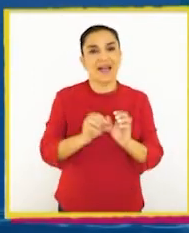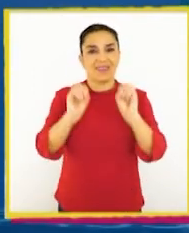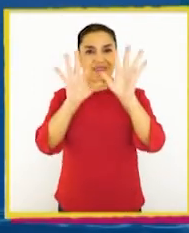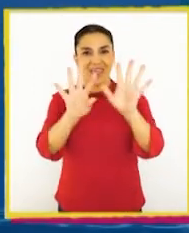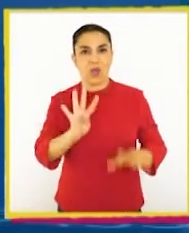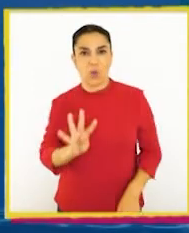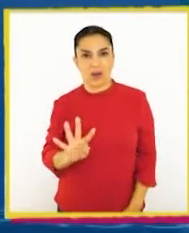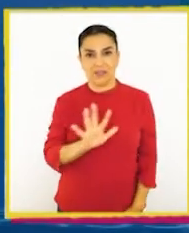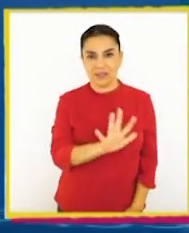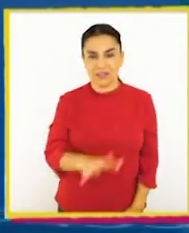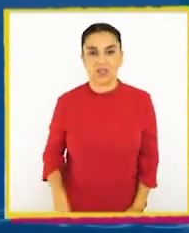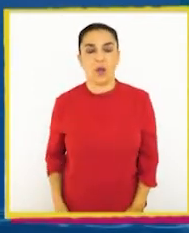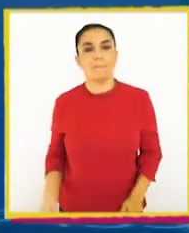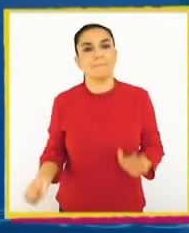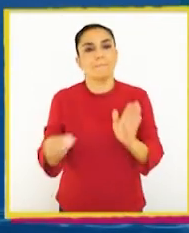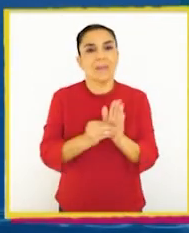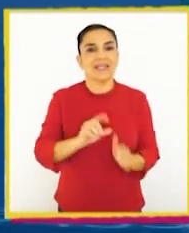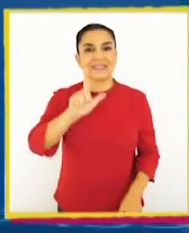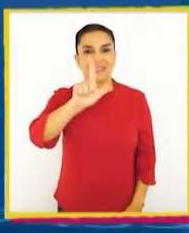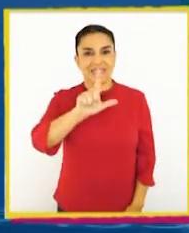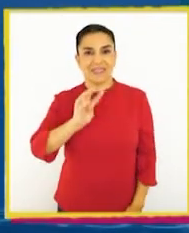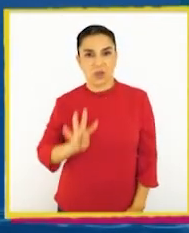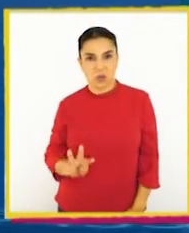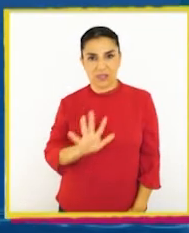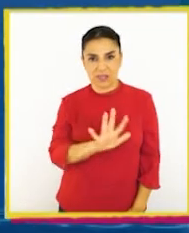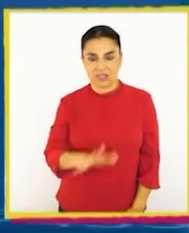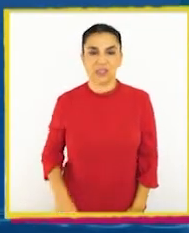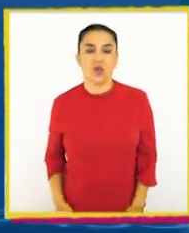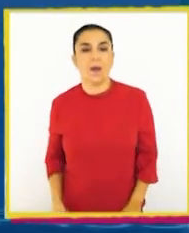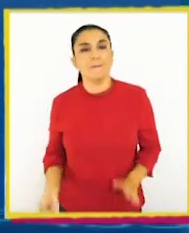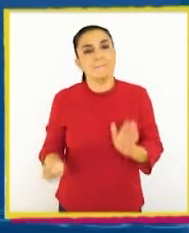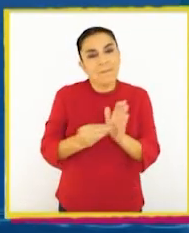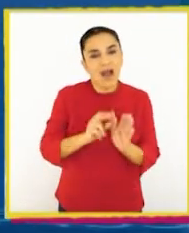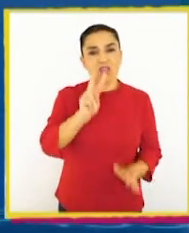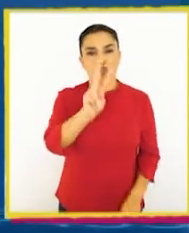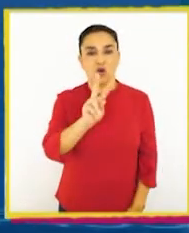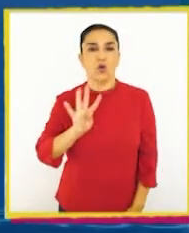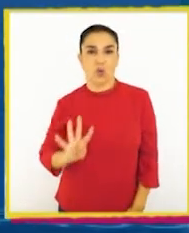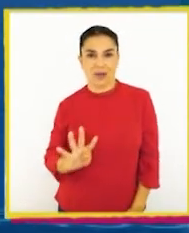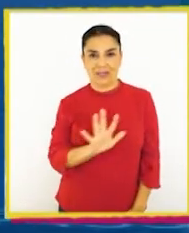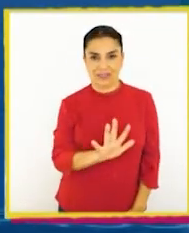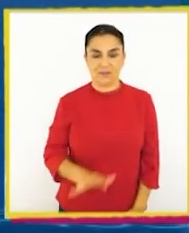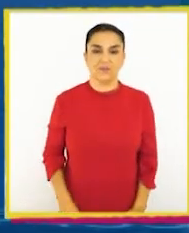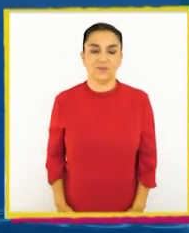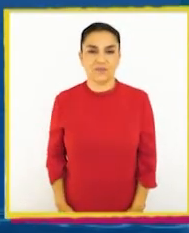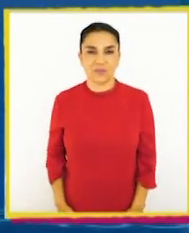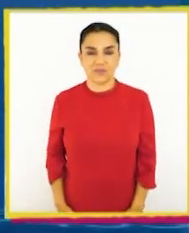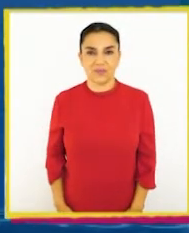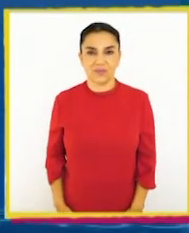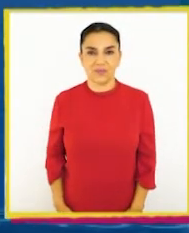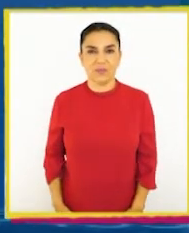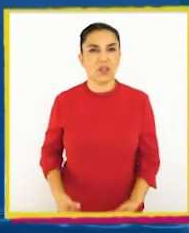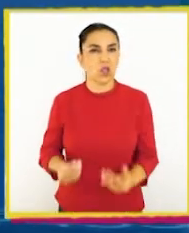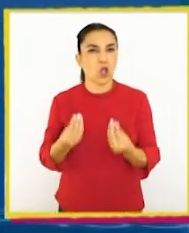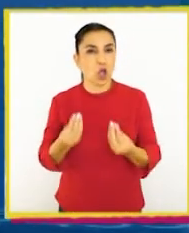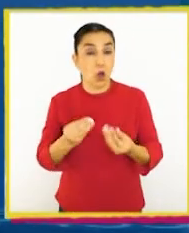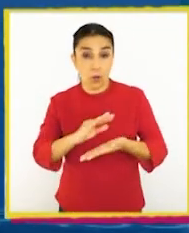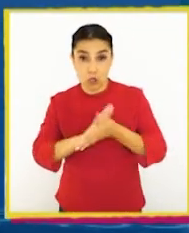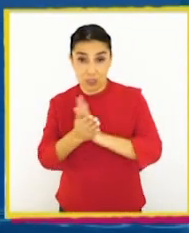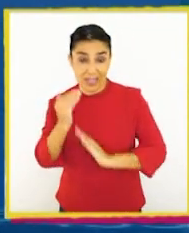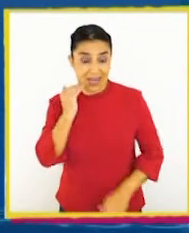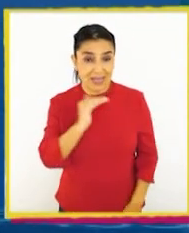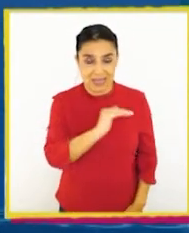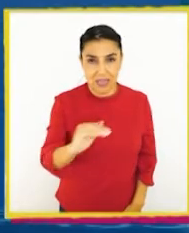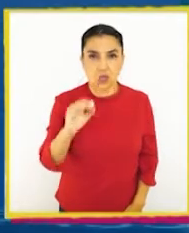diez cuarenta cinco agos más siete cuarenta y cinco agos más dos cuarenta cinco agos. Como el total de